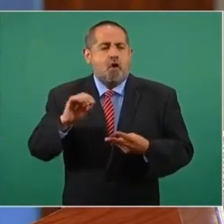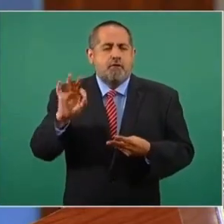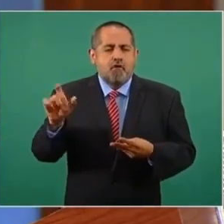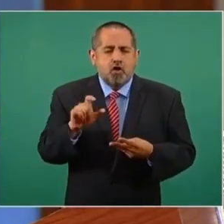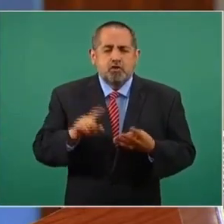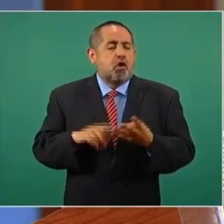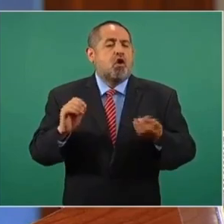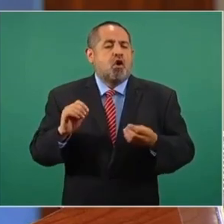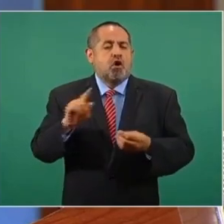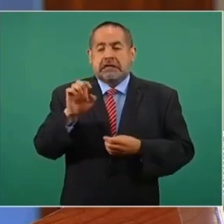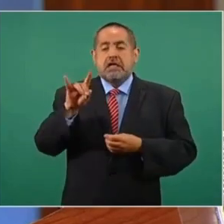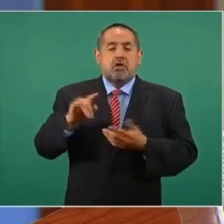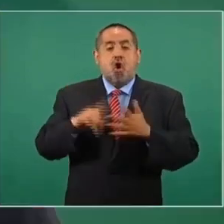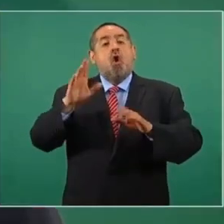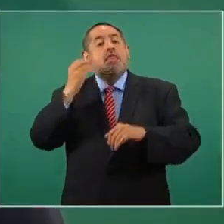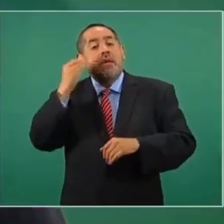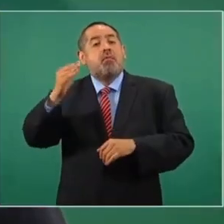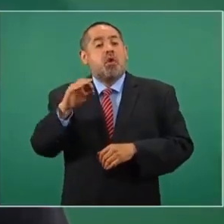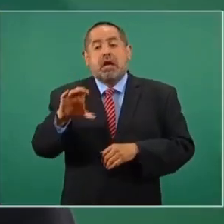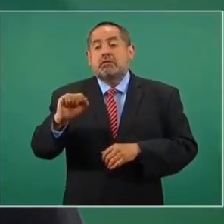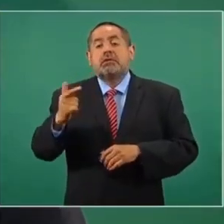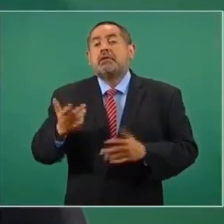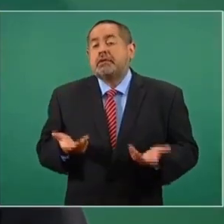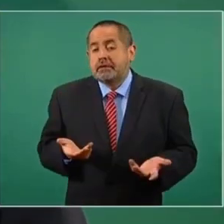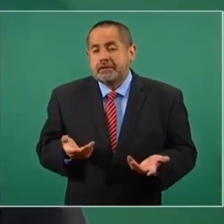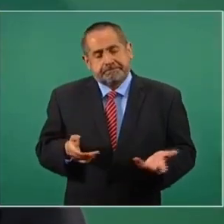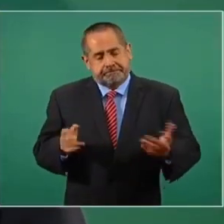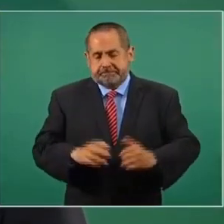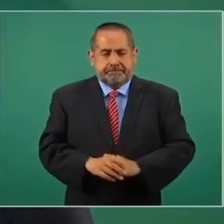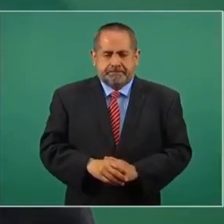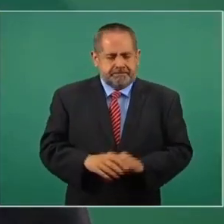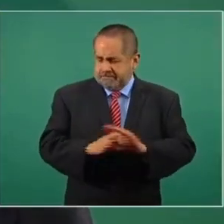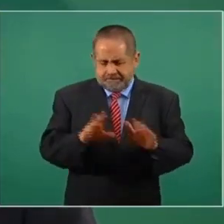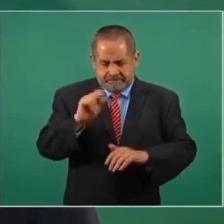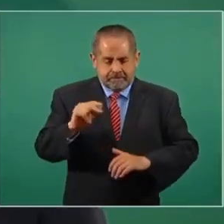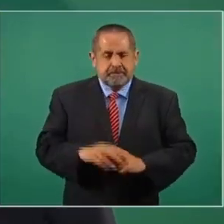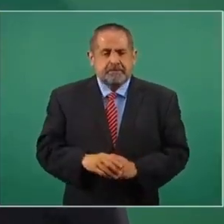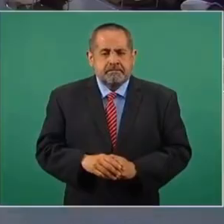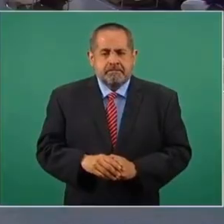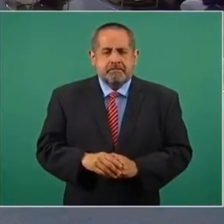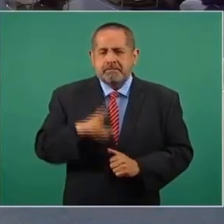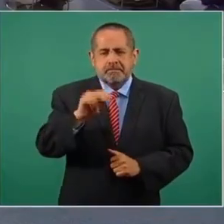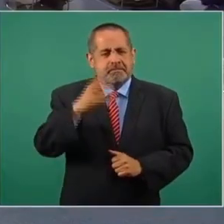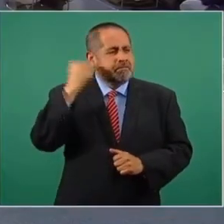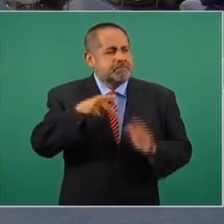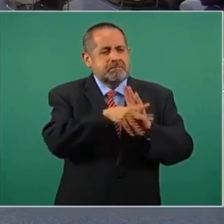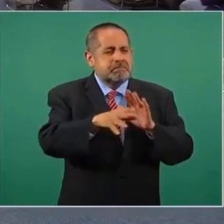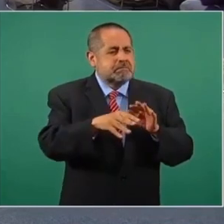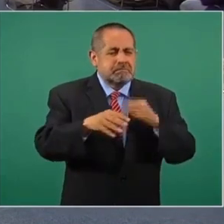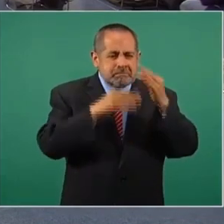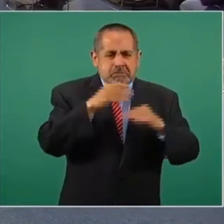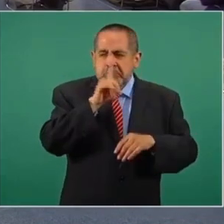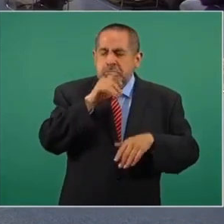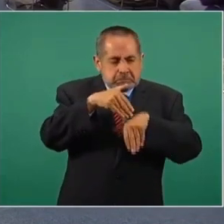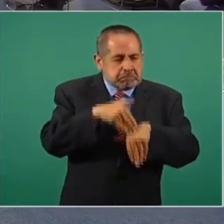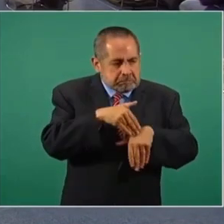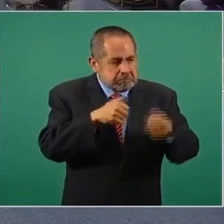Fox, o cuando Zedillo, o cuando Salinas. No, era una prensa sometida,